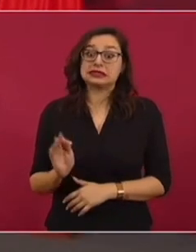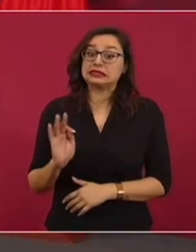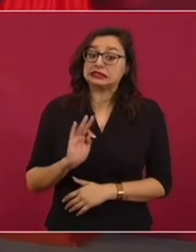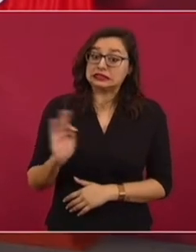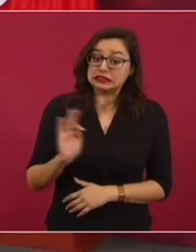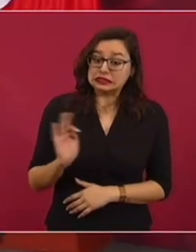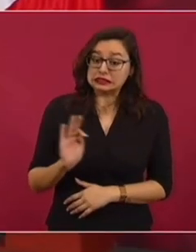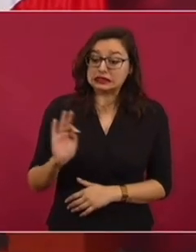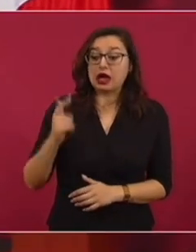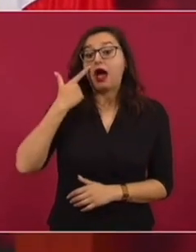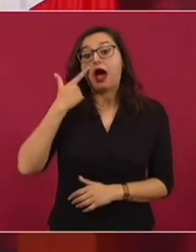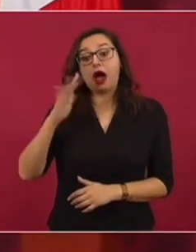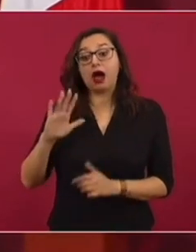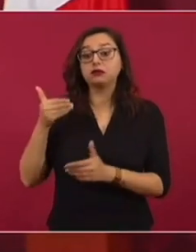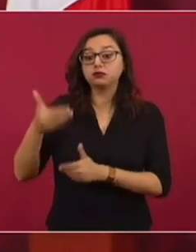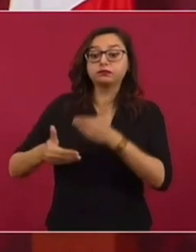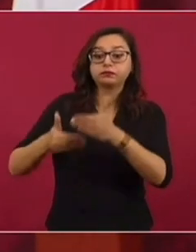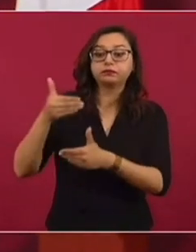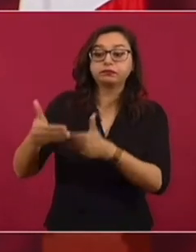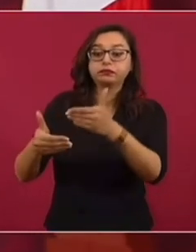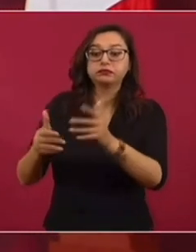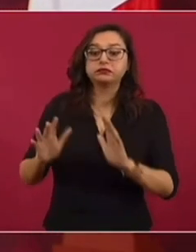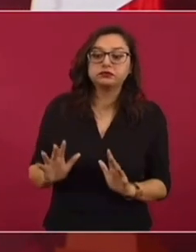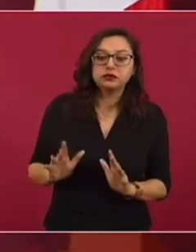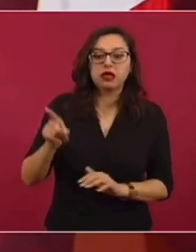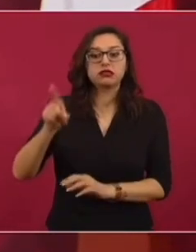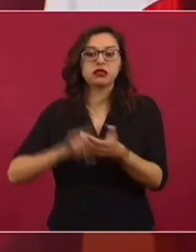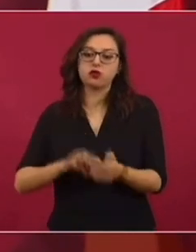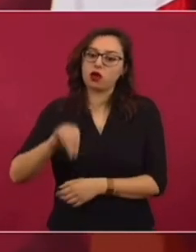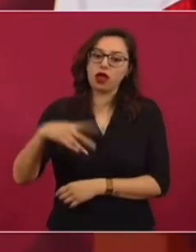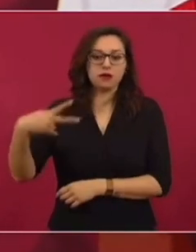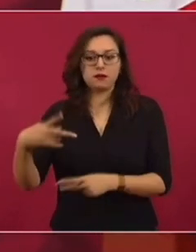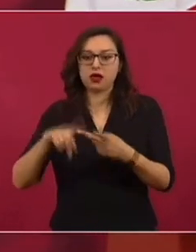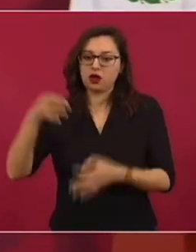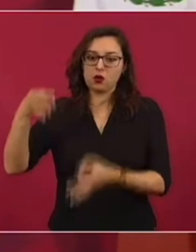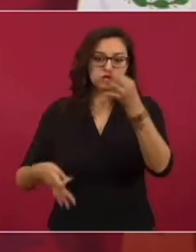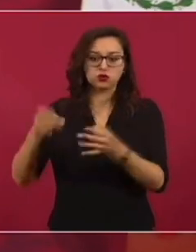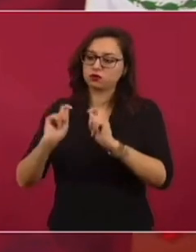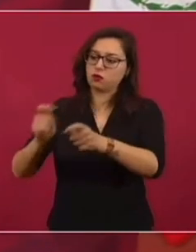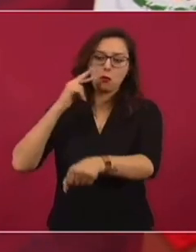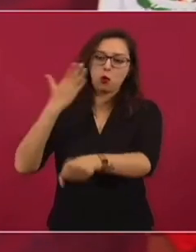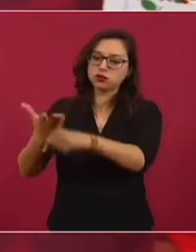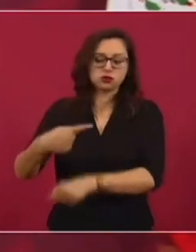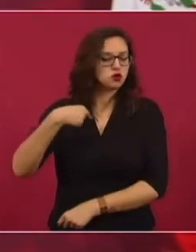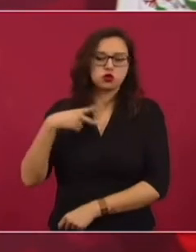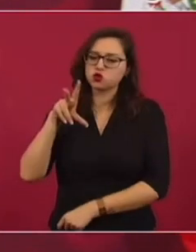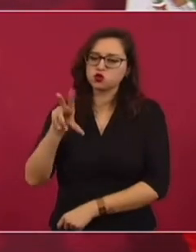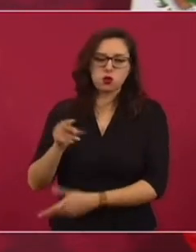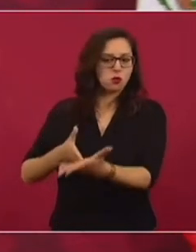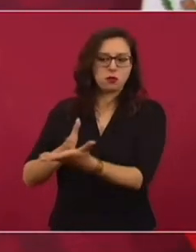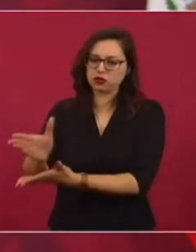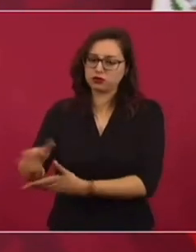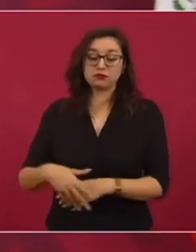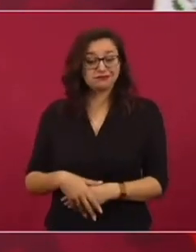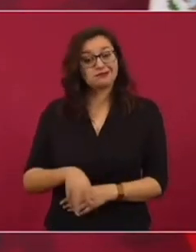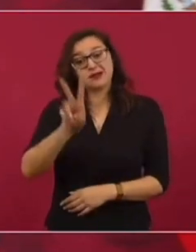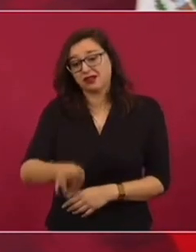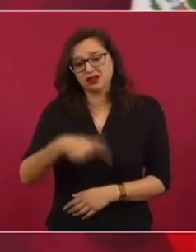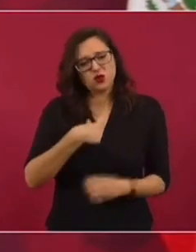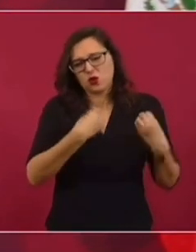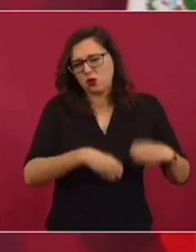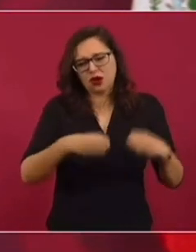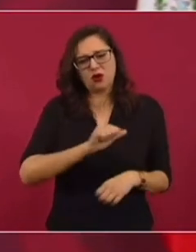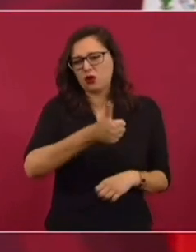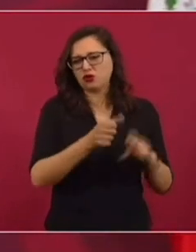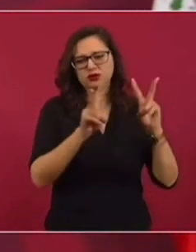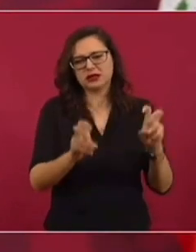la circunstancia, es cosa de las agencias del Ministerio Público y de juzgados, no me voy a meter en eso, tengo la verdad otras cosas